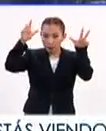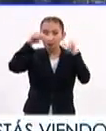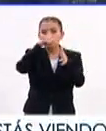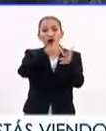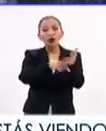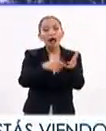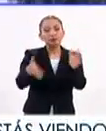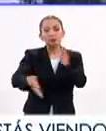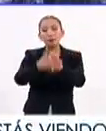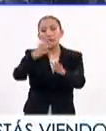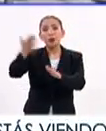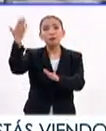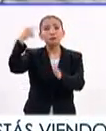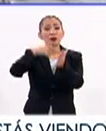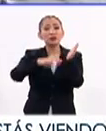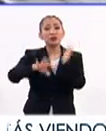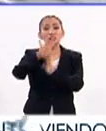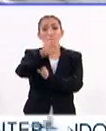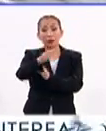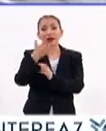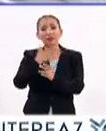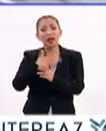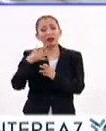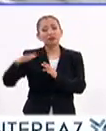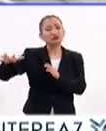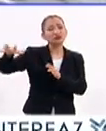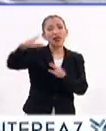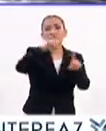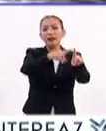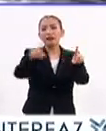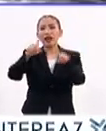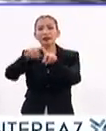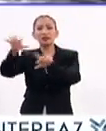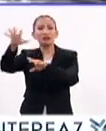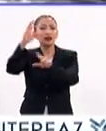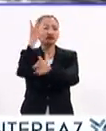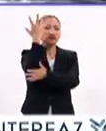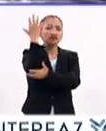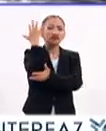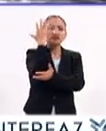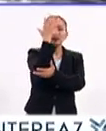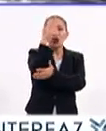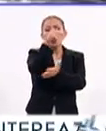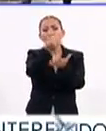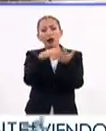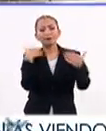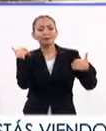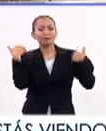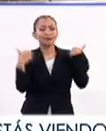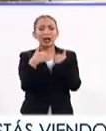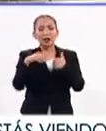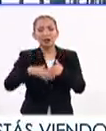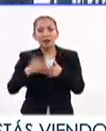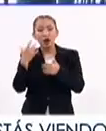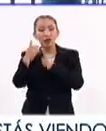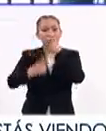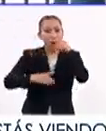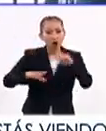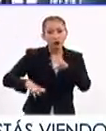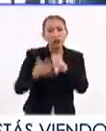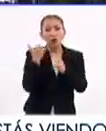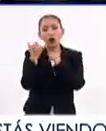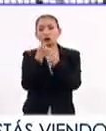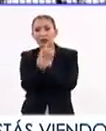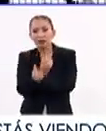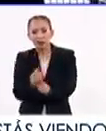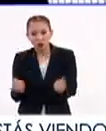espacio construido en los años 50 que cuenta con una amplia variedad de áreas verdes, zonas recreativas como canchas deportivas y